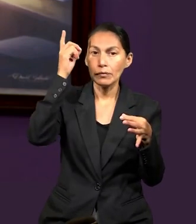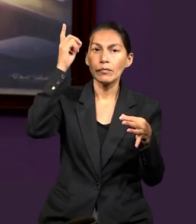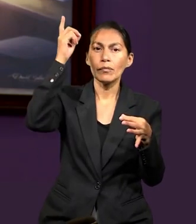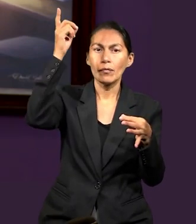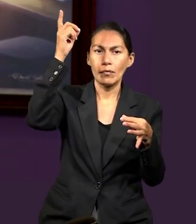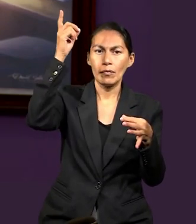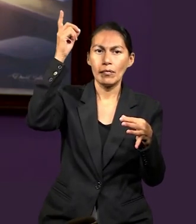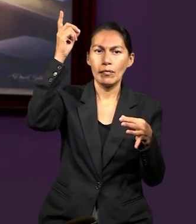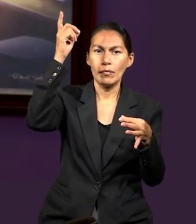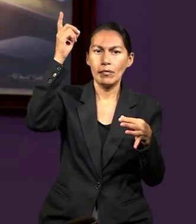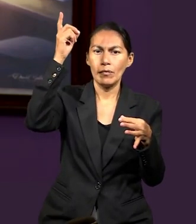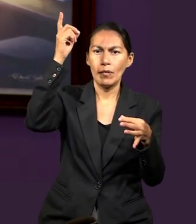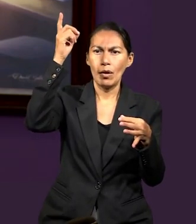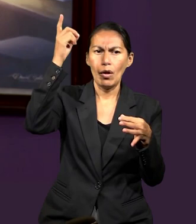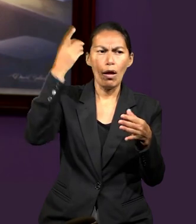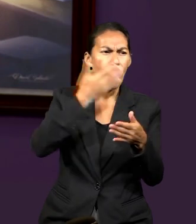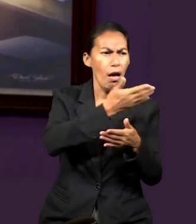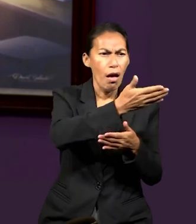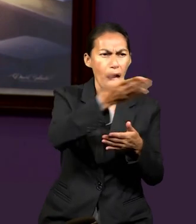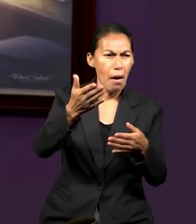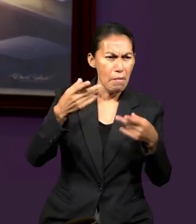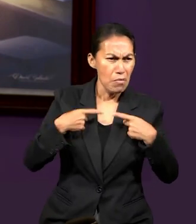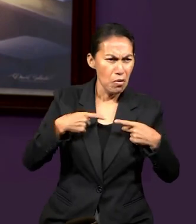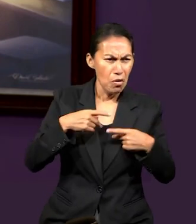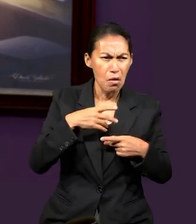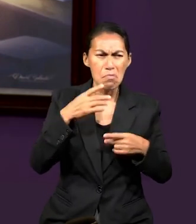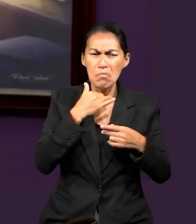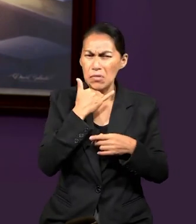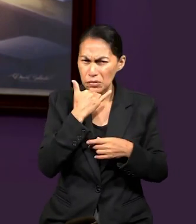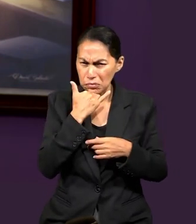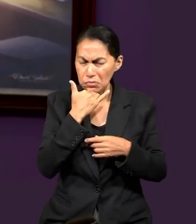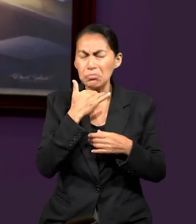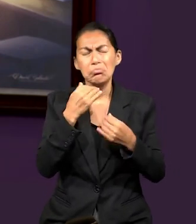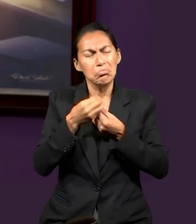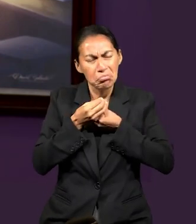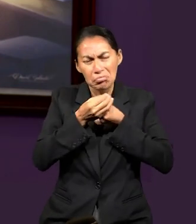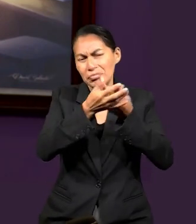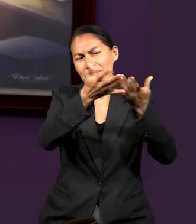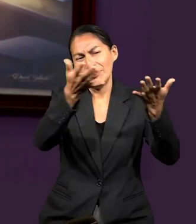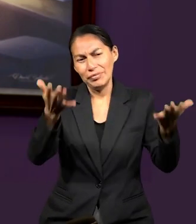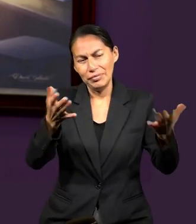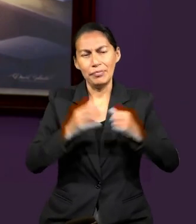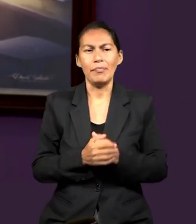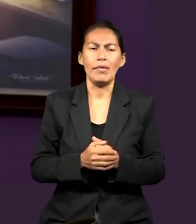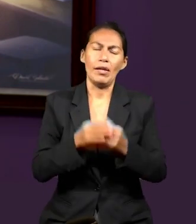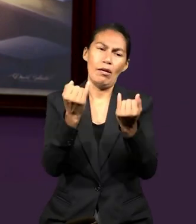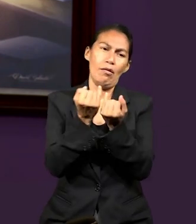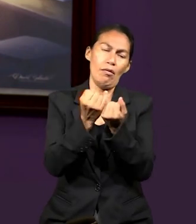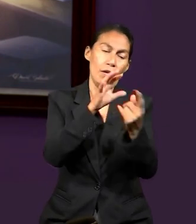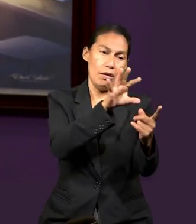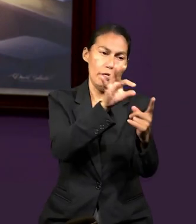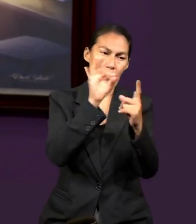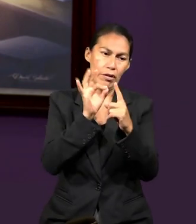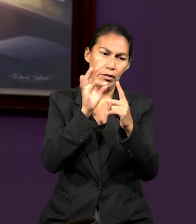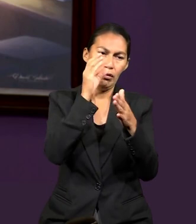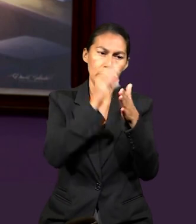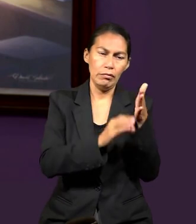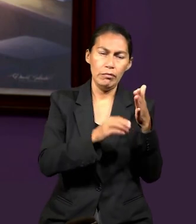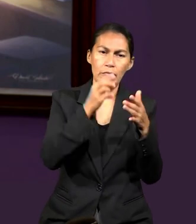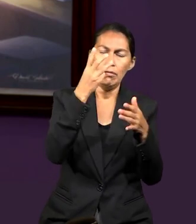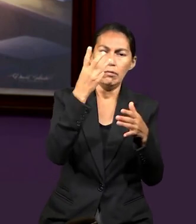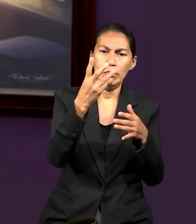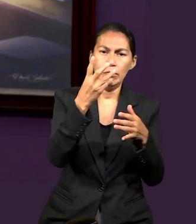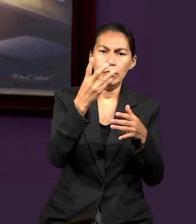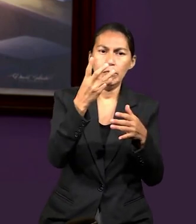pues habla acerca de que Dios perdona a toda persona. De igual forma,